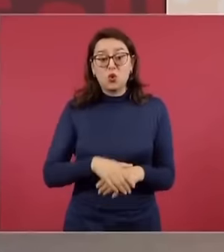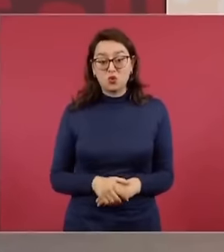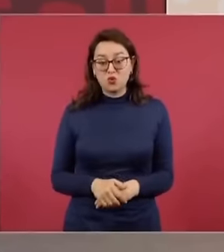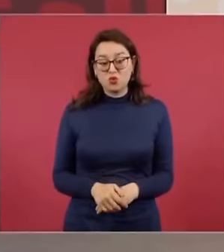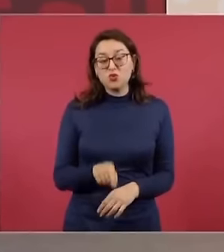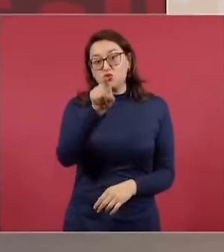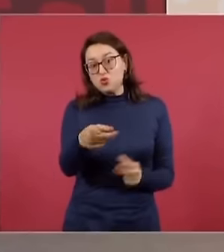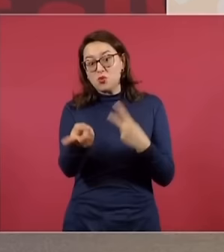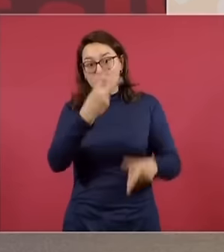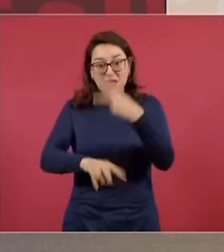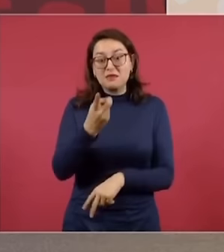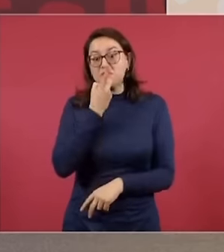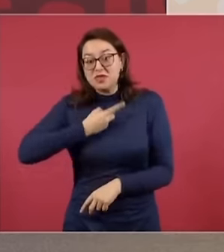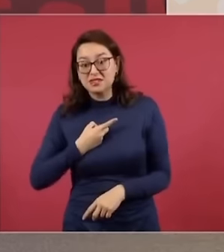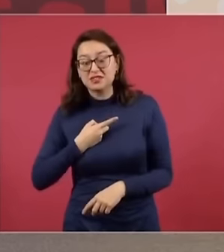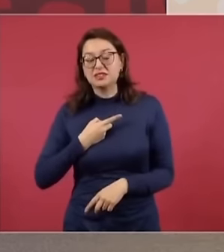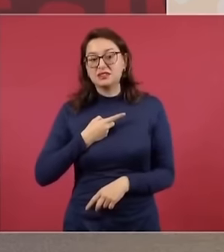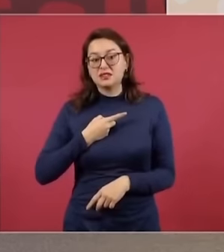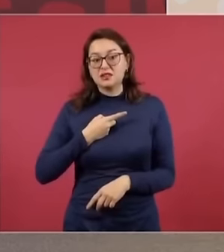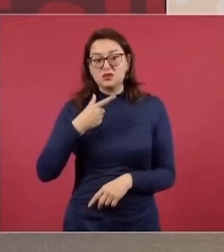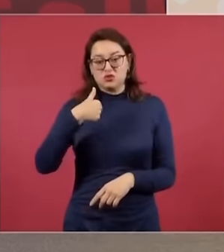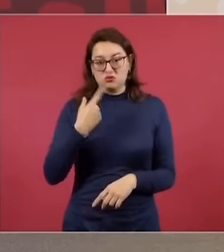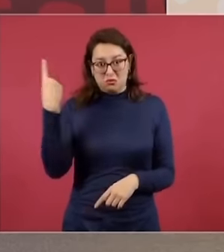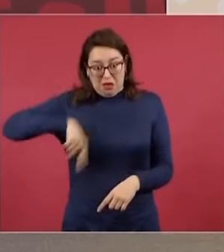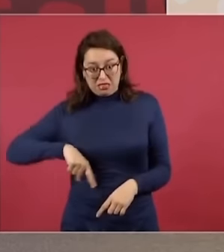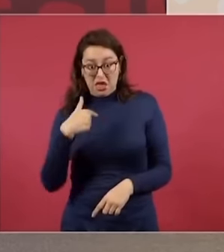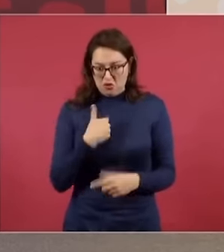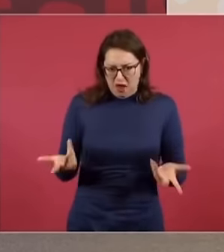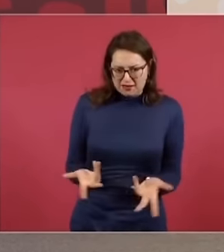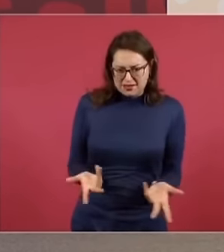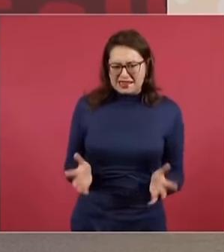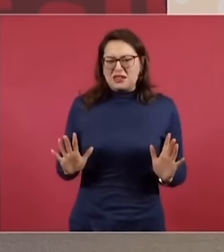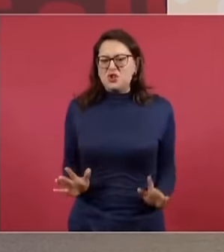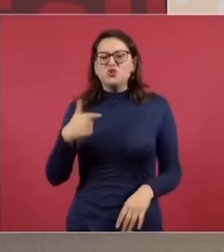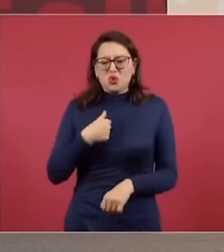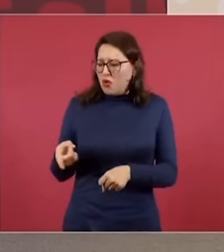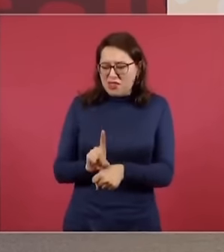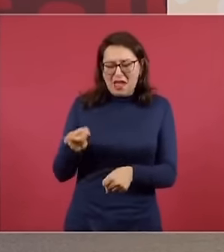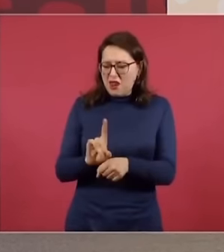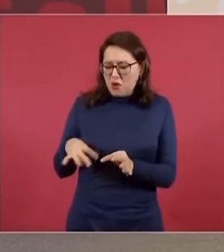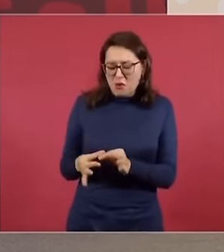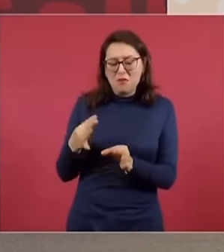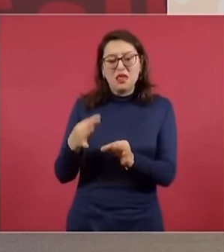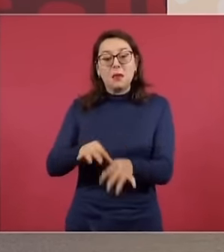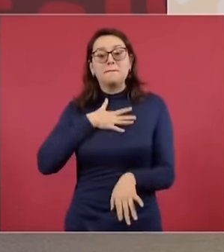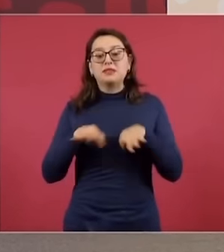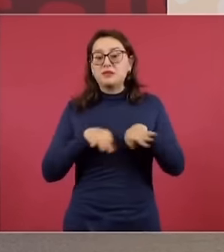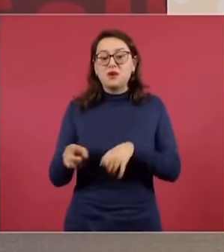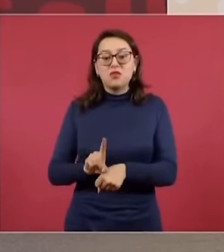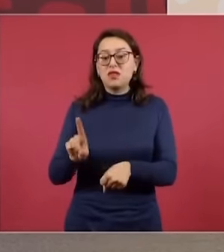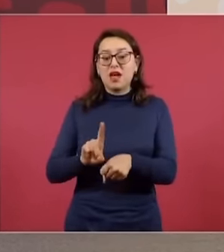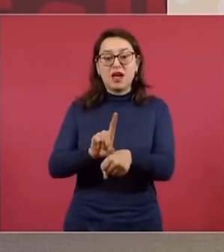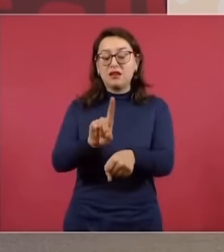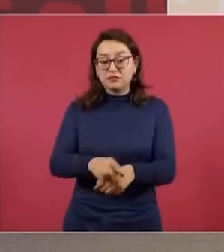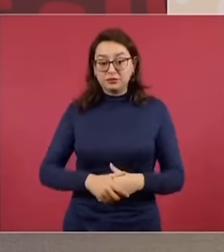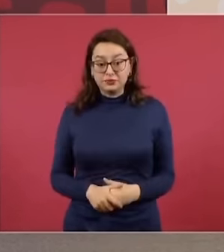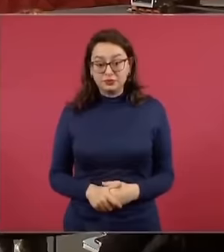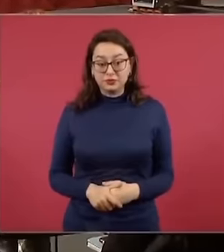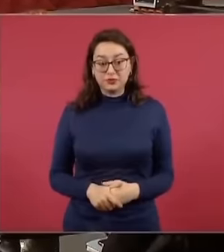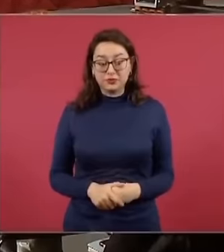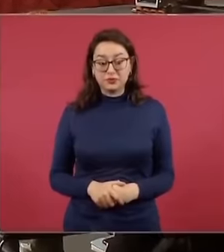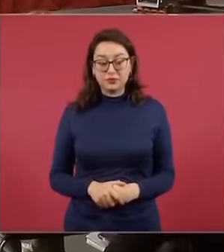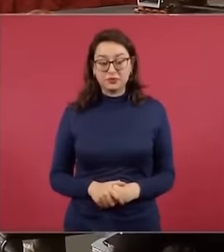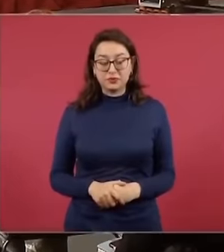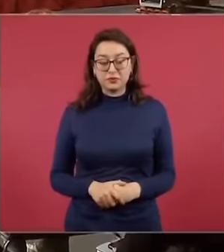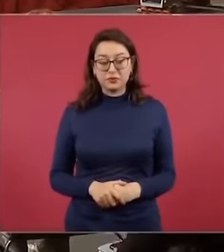una cosa u otra. Es mi trabajo, todos los días lo hago. ¿Qué dicen a estas familias? Porque es muy doloroso, es sangre. Sí. Son lágrimas. Sí.